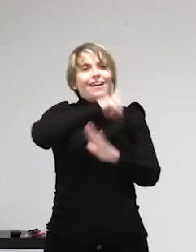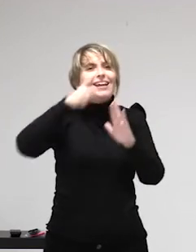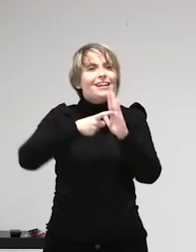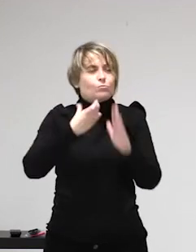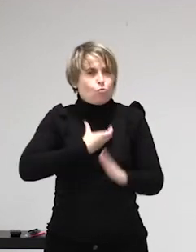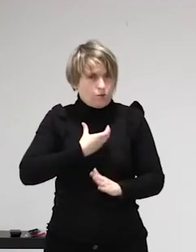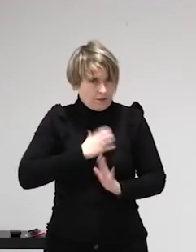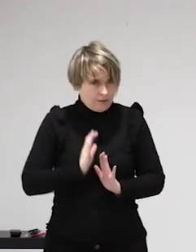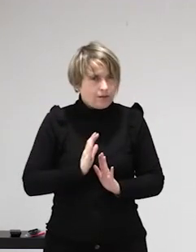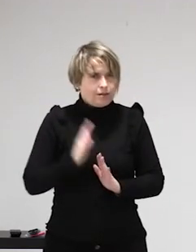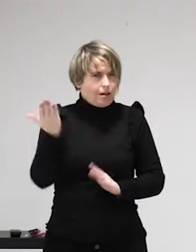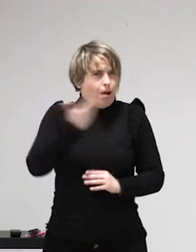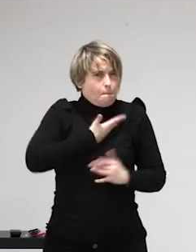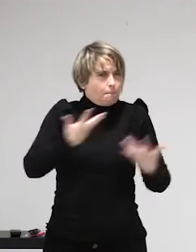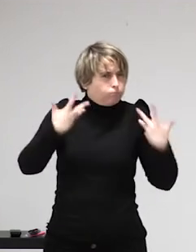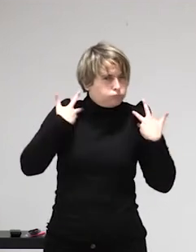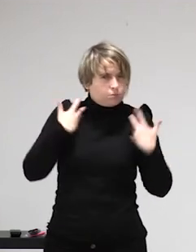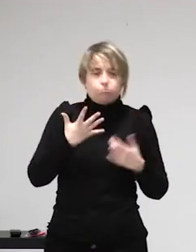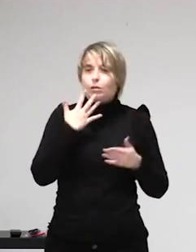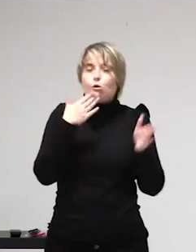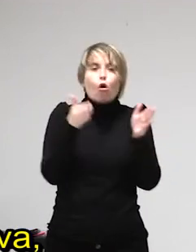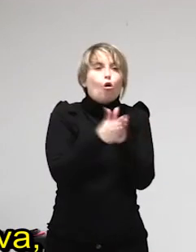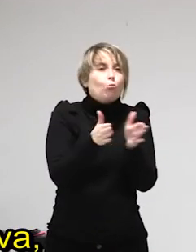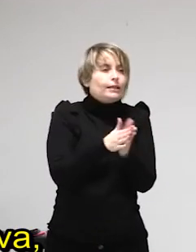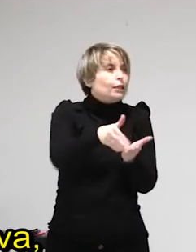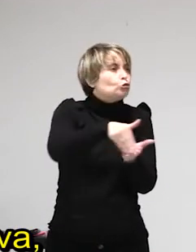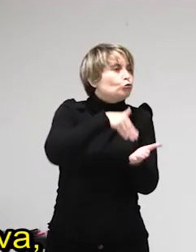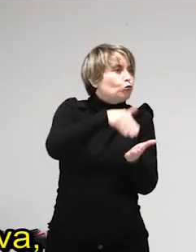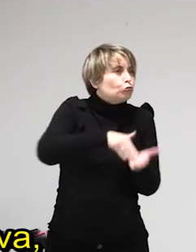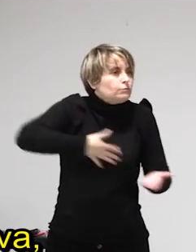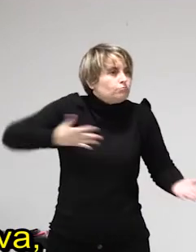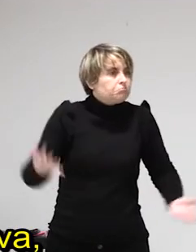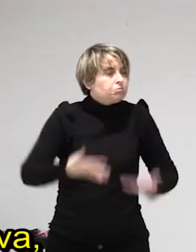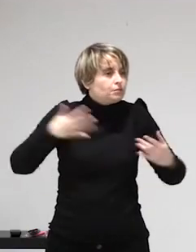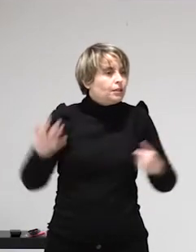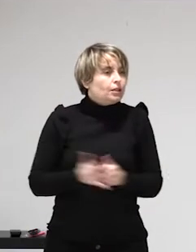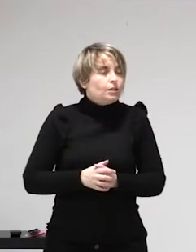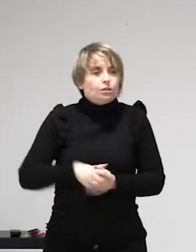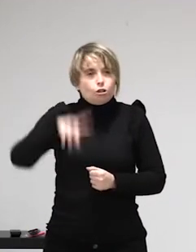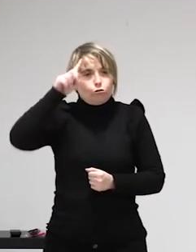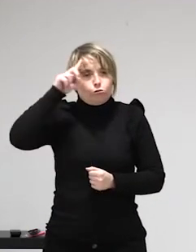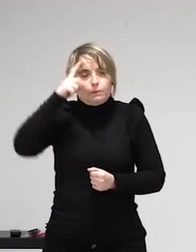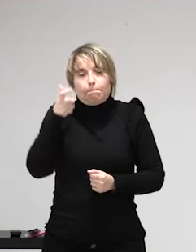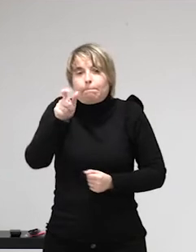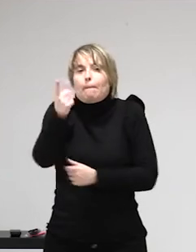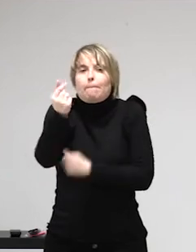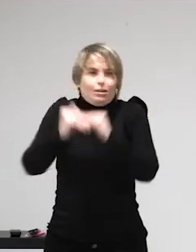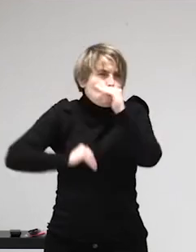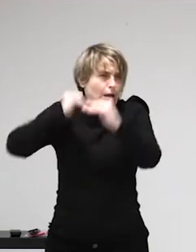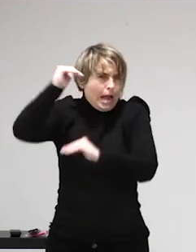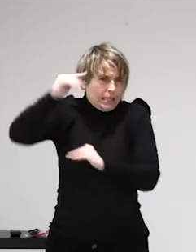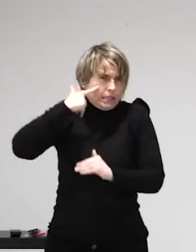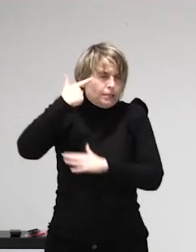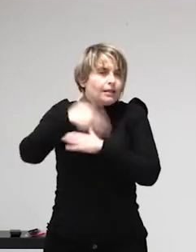pero te quiero preguntar ¿cómo se está ejerciendo la prostitución ahora en España? Tú me hablas de que desde tu perspectiva hay como tres modelos que estarían un poco confluyendo